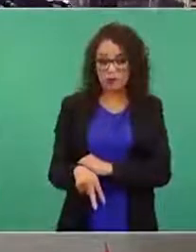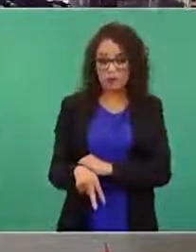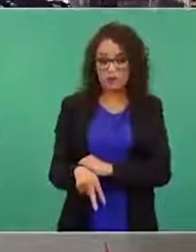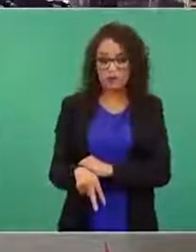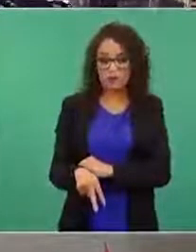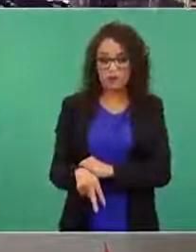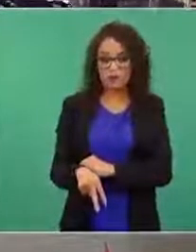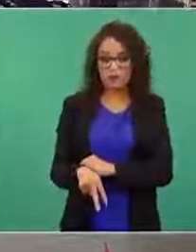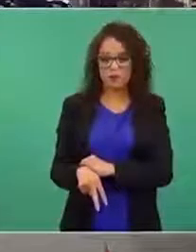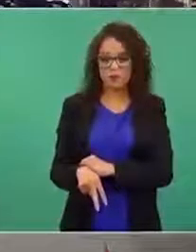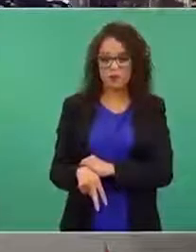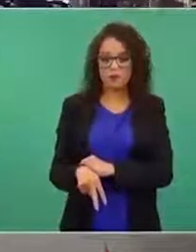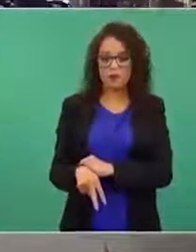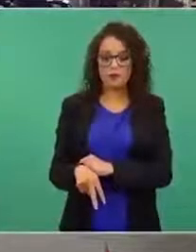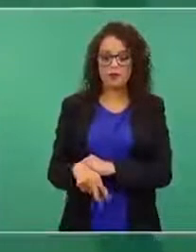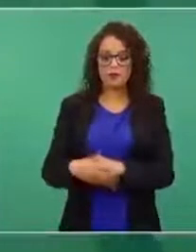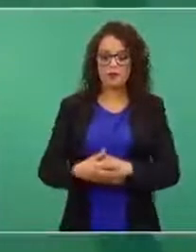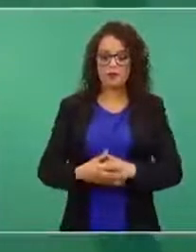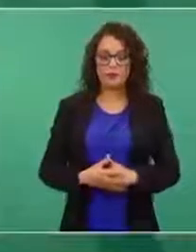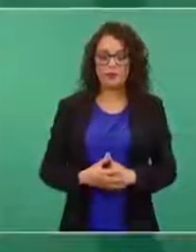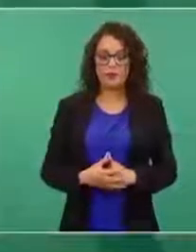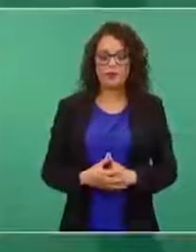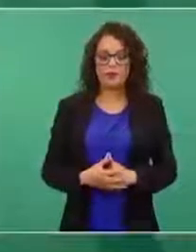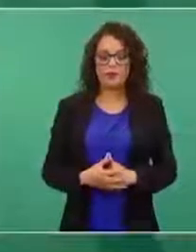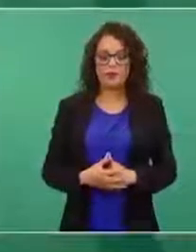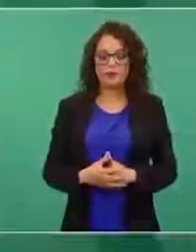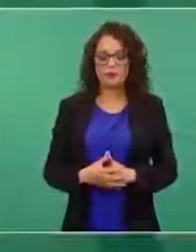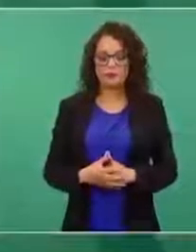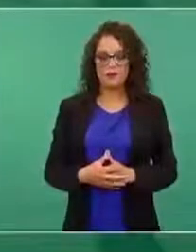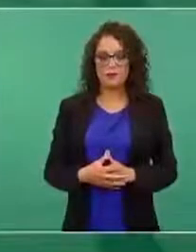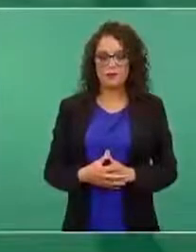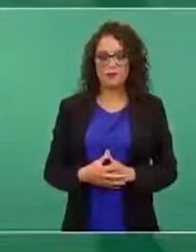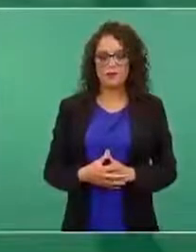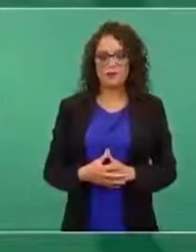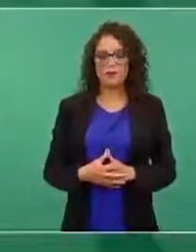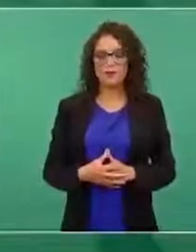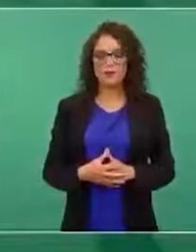Como dicen los rumorólogos,